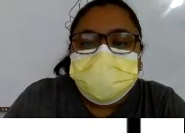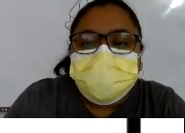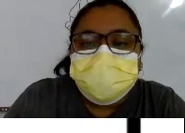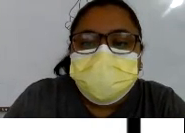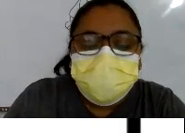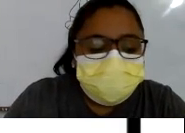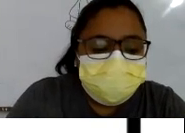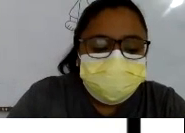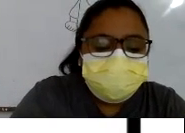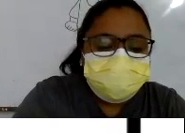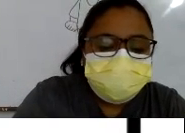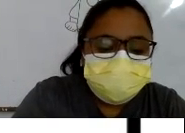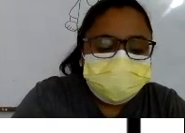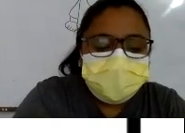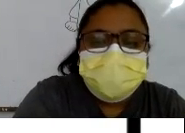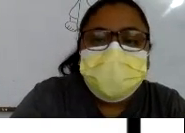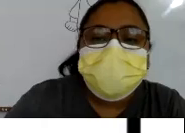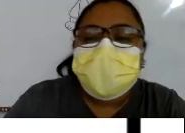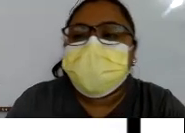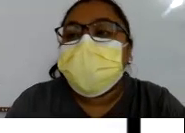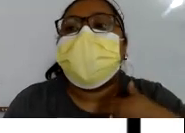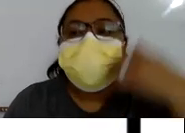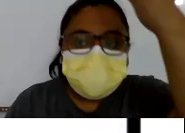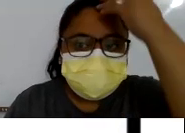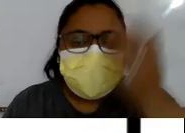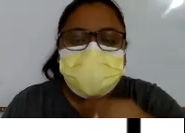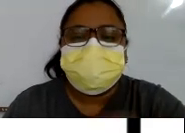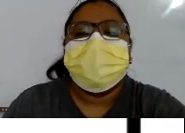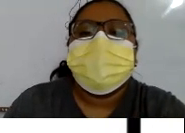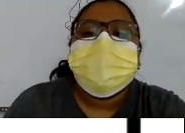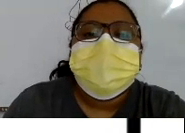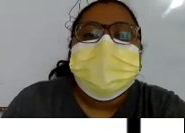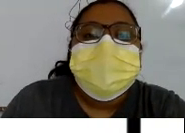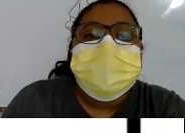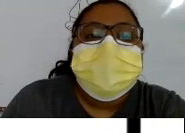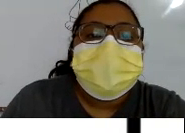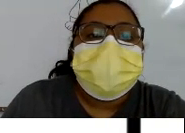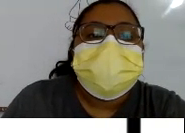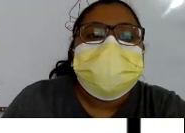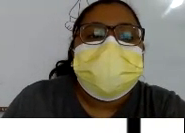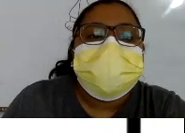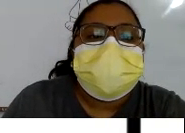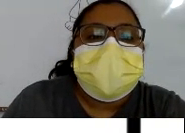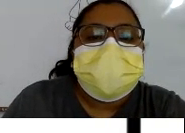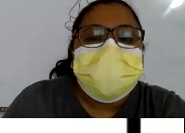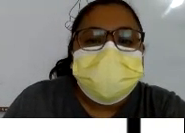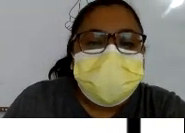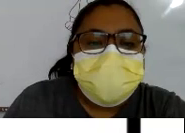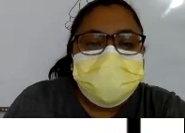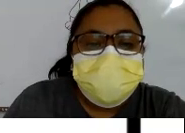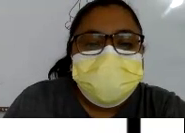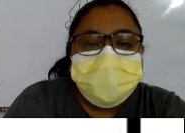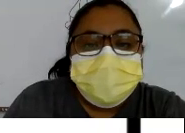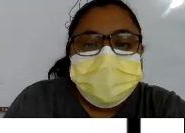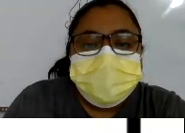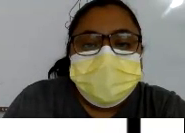Lado Boca Todo lo Que lleva En la Parte De acá Vamos A hacer Otra Línea Por